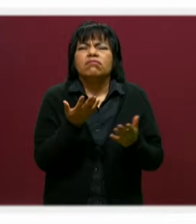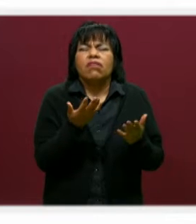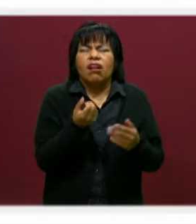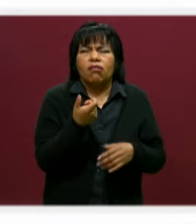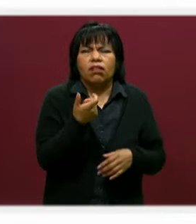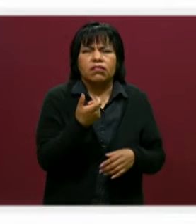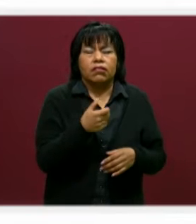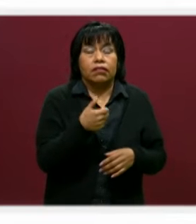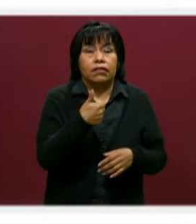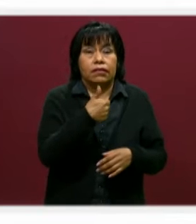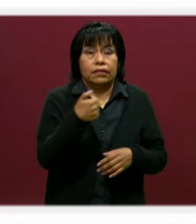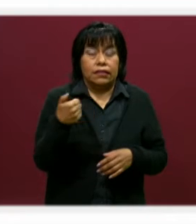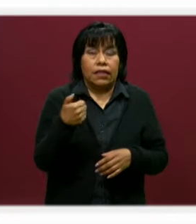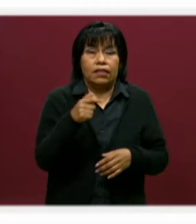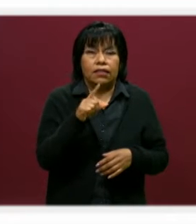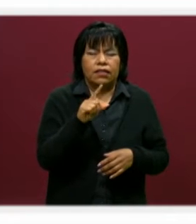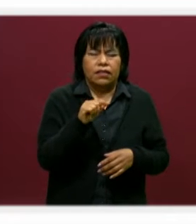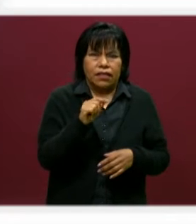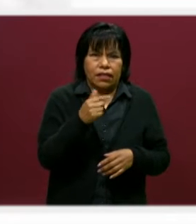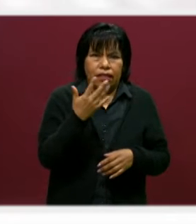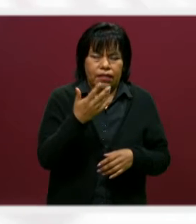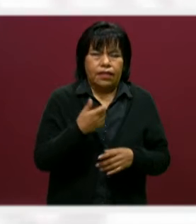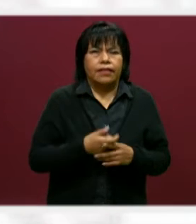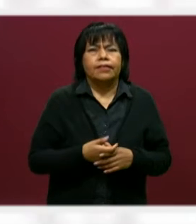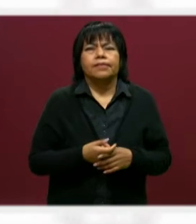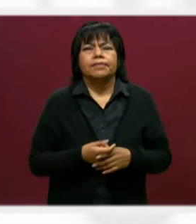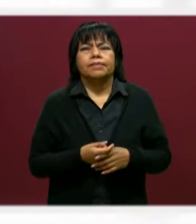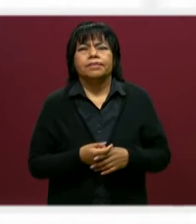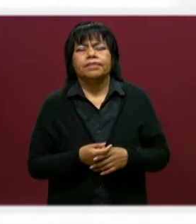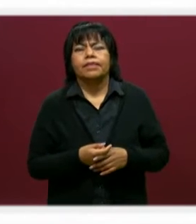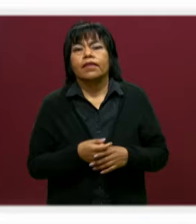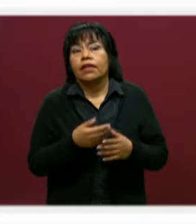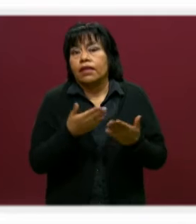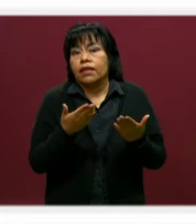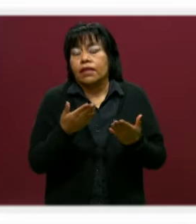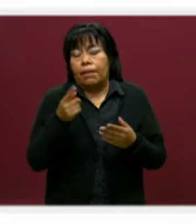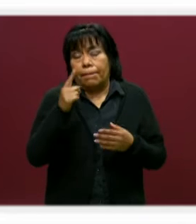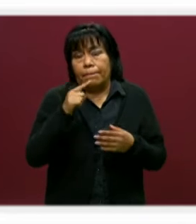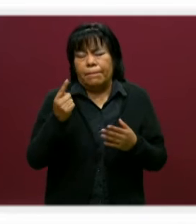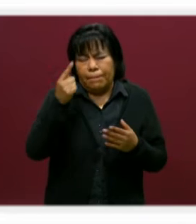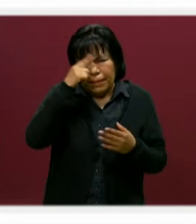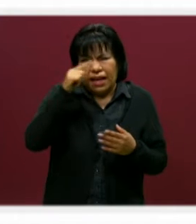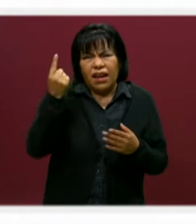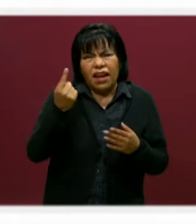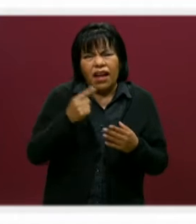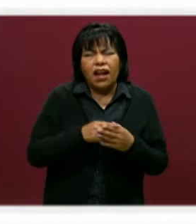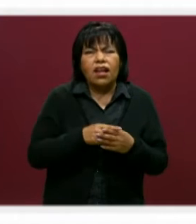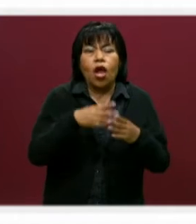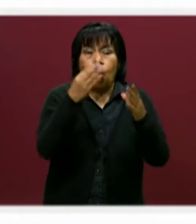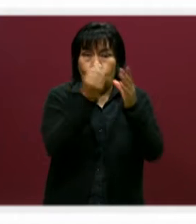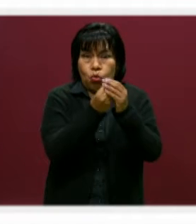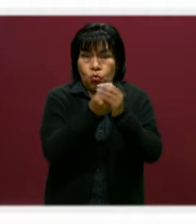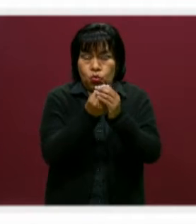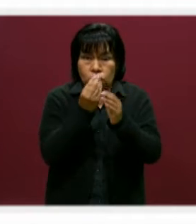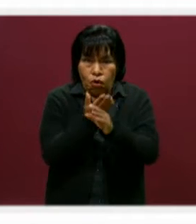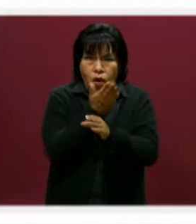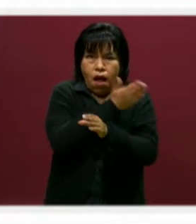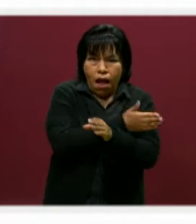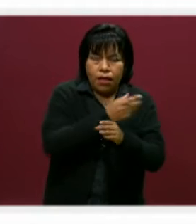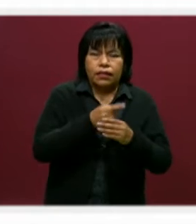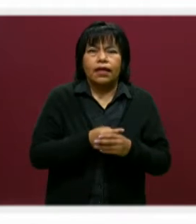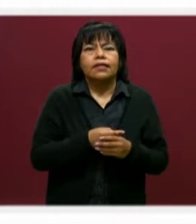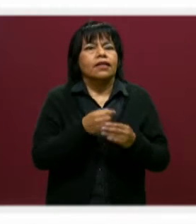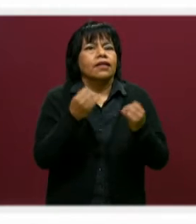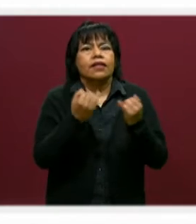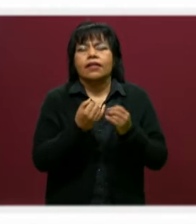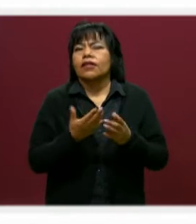Es de 675 pesos y pues para obtener acceso al curso propedéutico, de igual manera hay